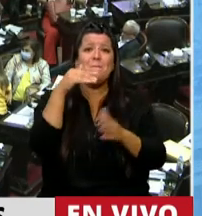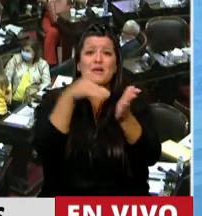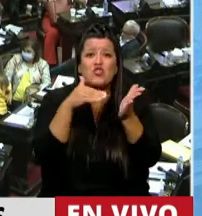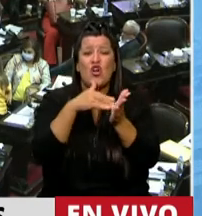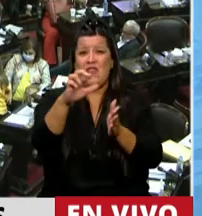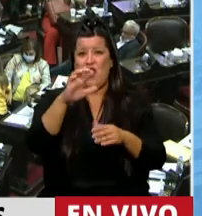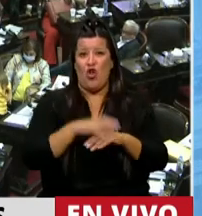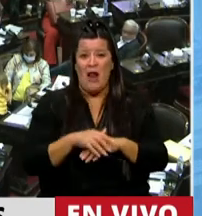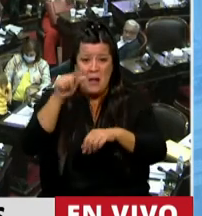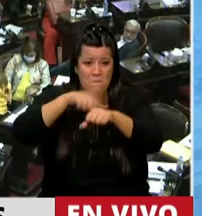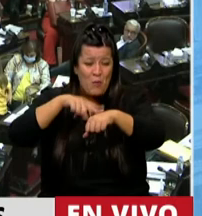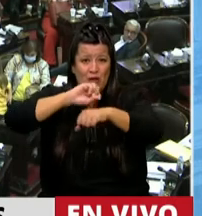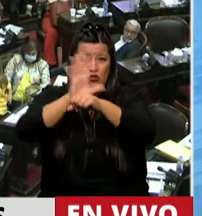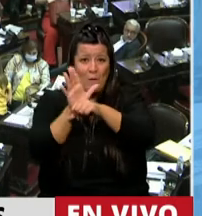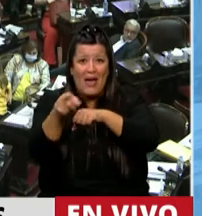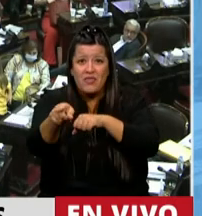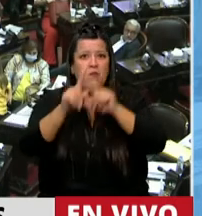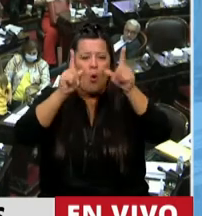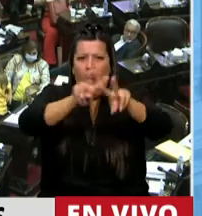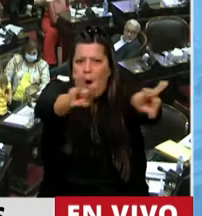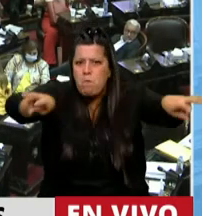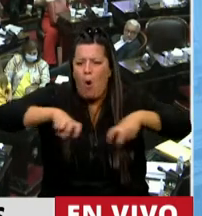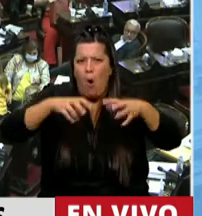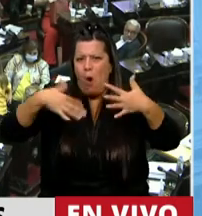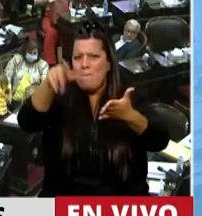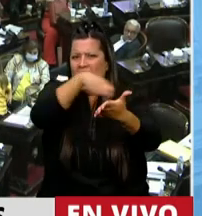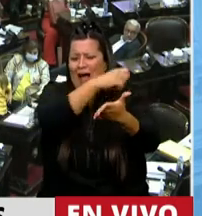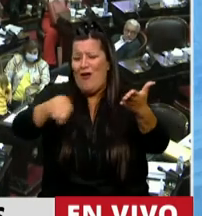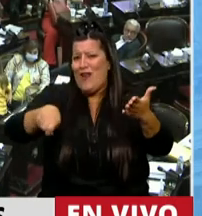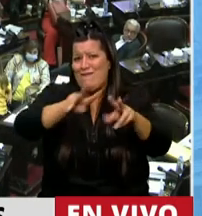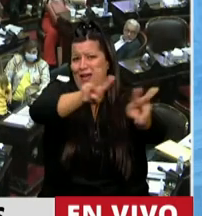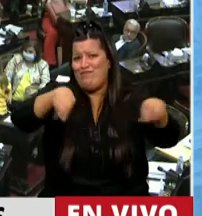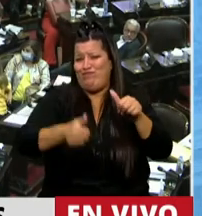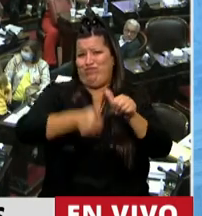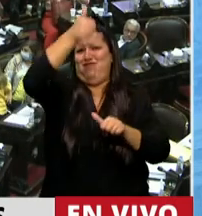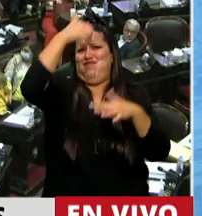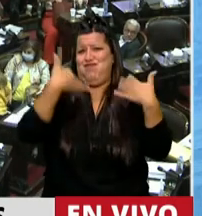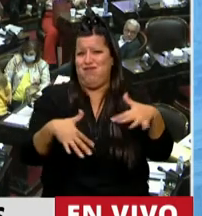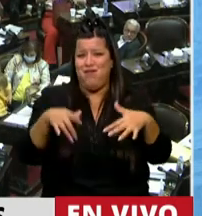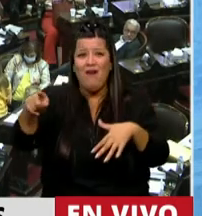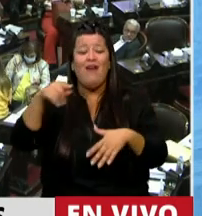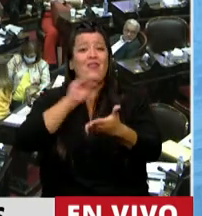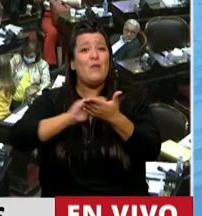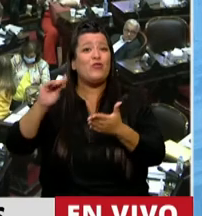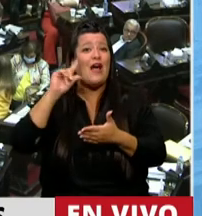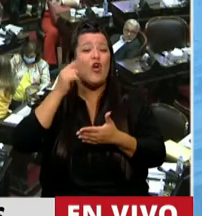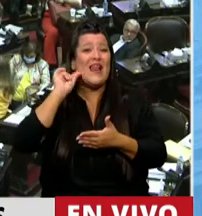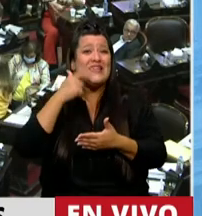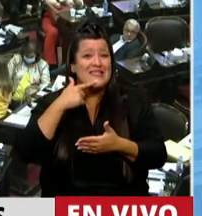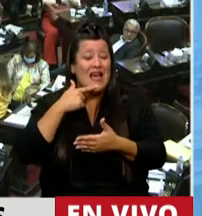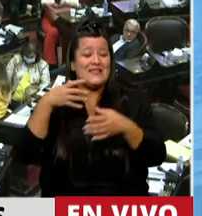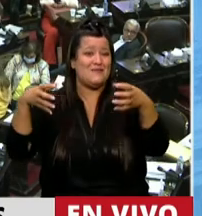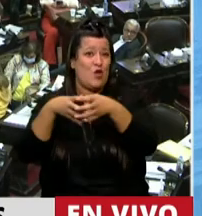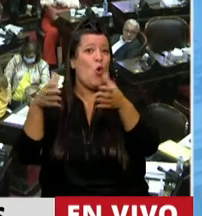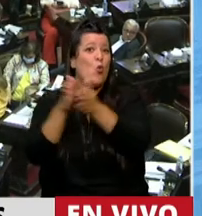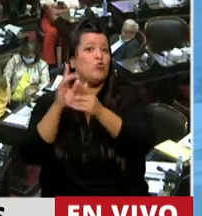millones de dólares en el medio de la pandemia, en el medio de la pandemia de la pobreza y demás, para el diputado de Iglesias, juntos por el cambio,